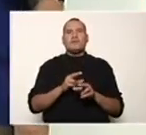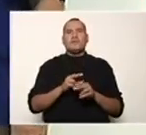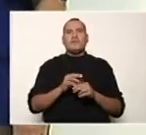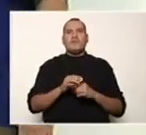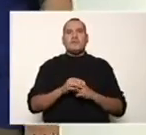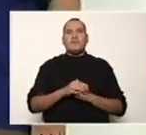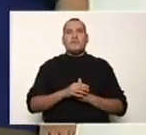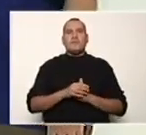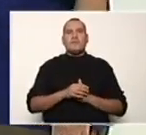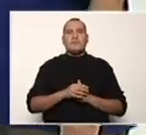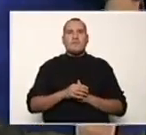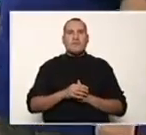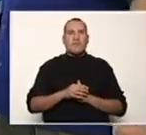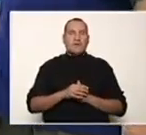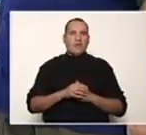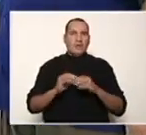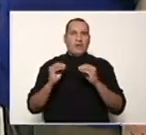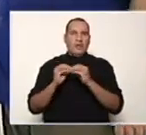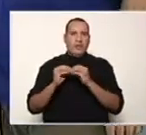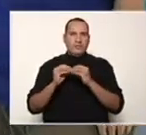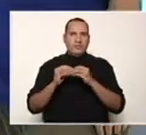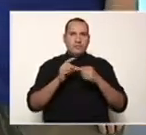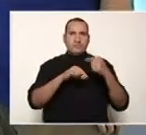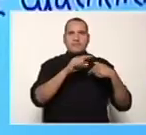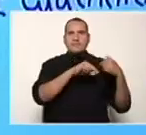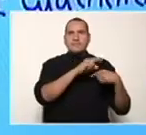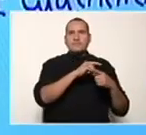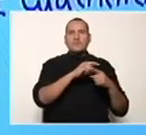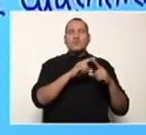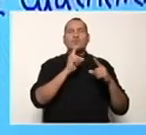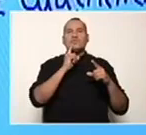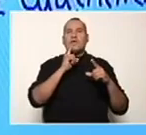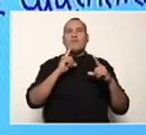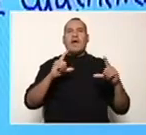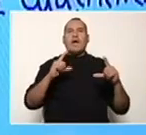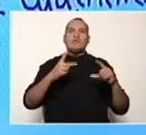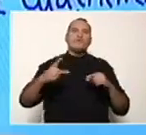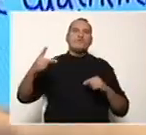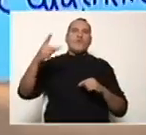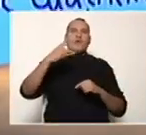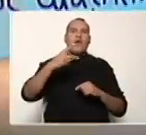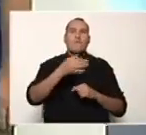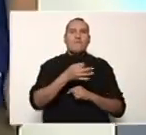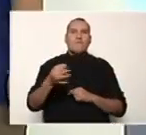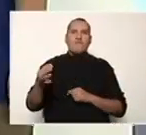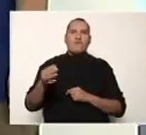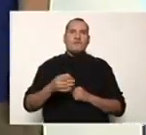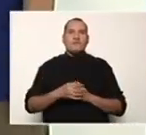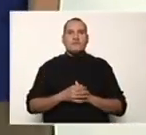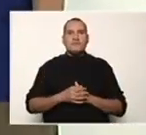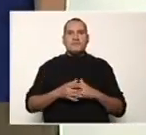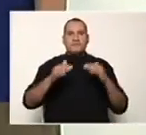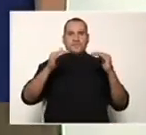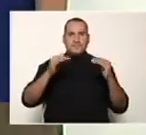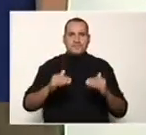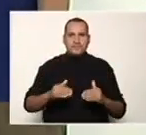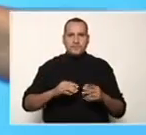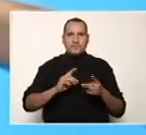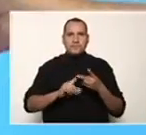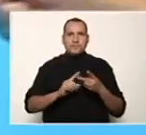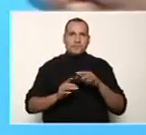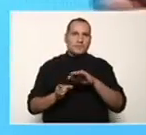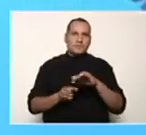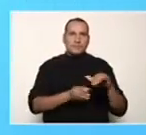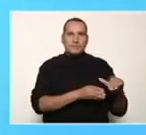factorización del trinomio cuadrado perfecto. Ahora vamos a ver este caso de factorización.